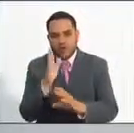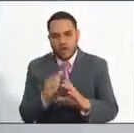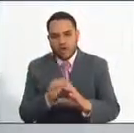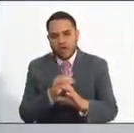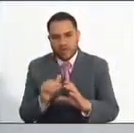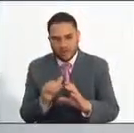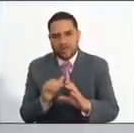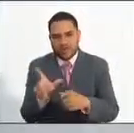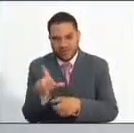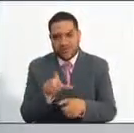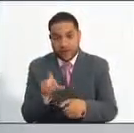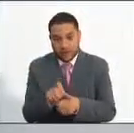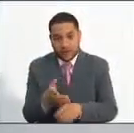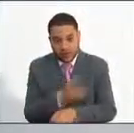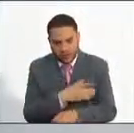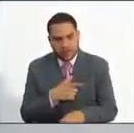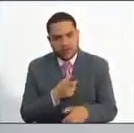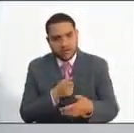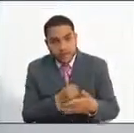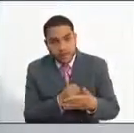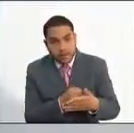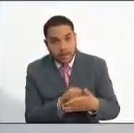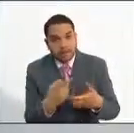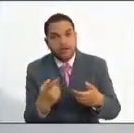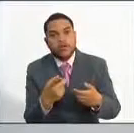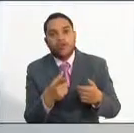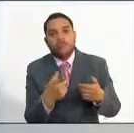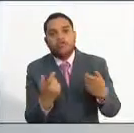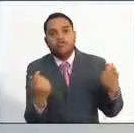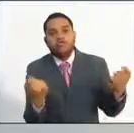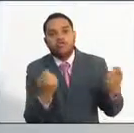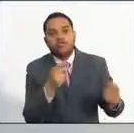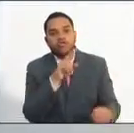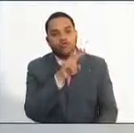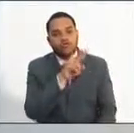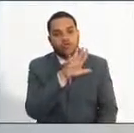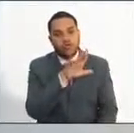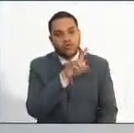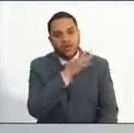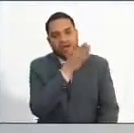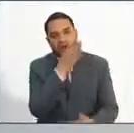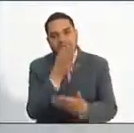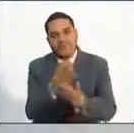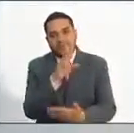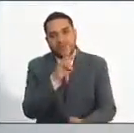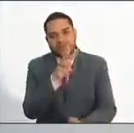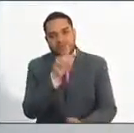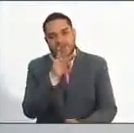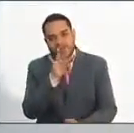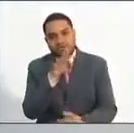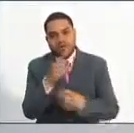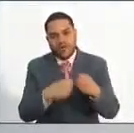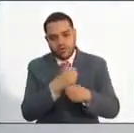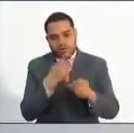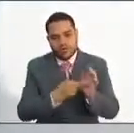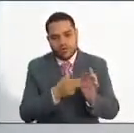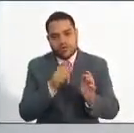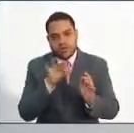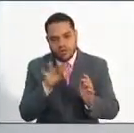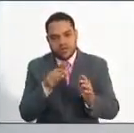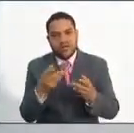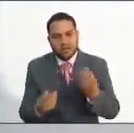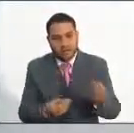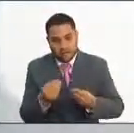ganó el empleo a través de la convocatoria número 256 a 314 de 2013 Contralorías Territoriales.